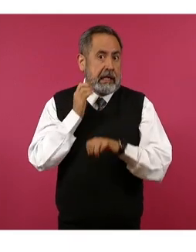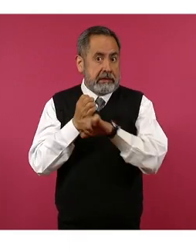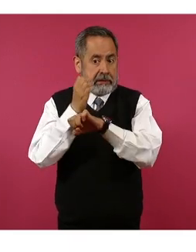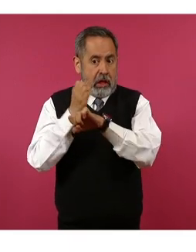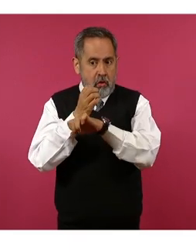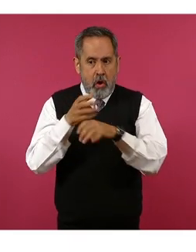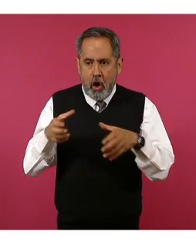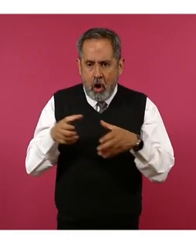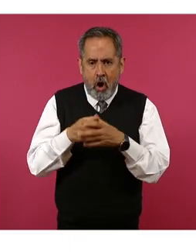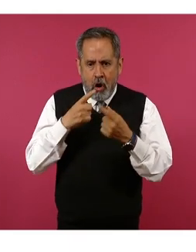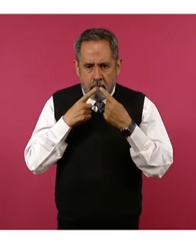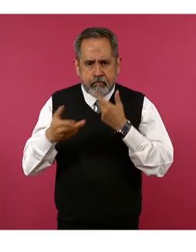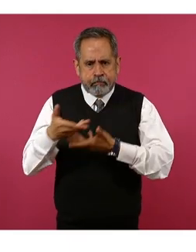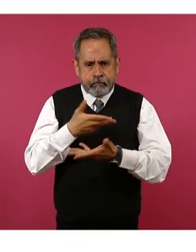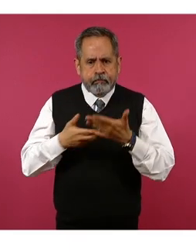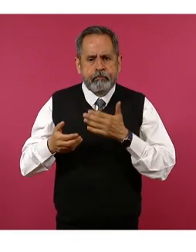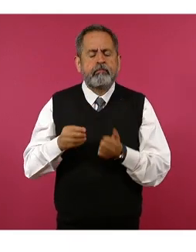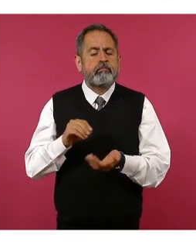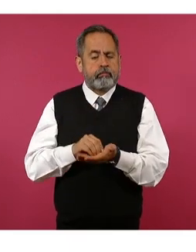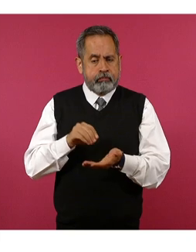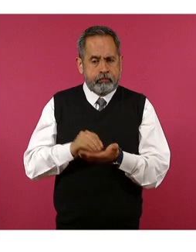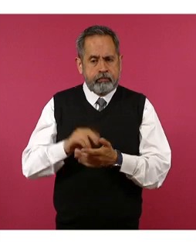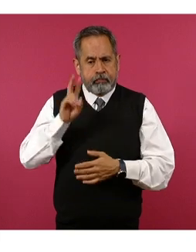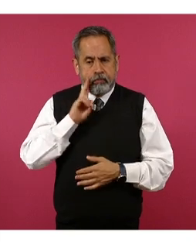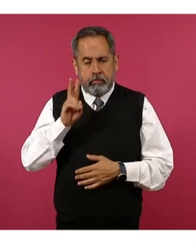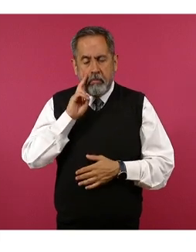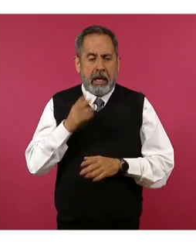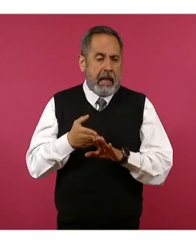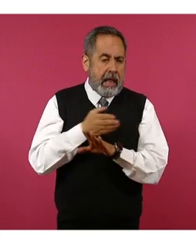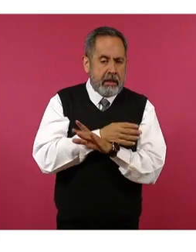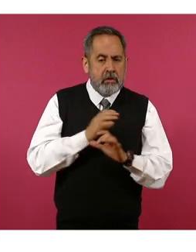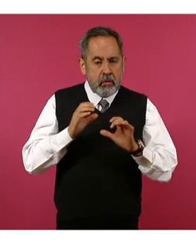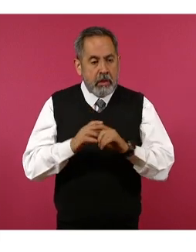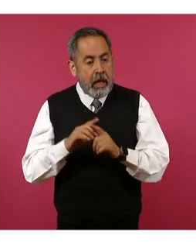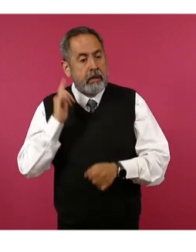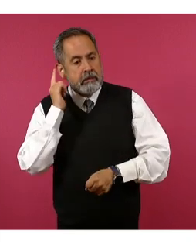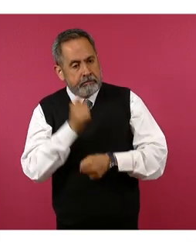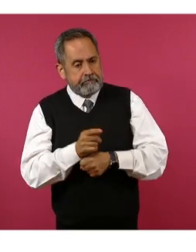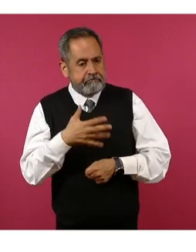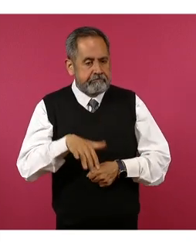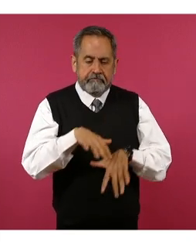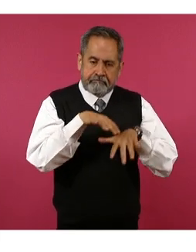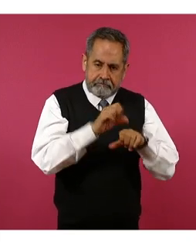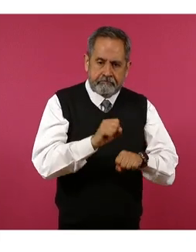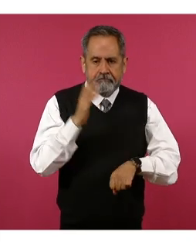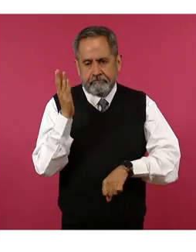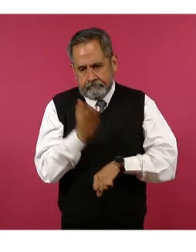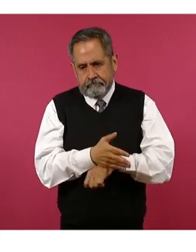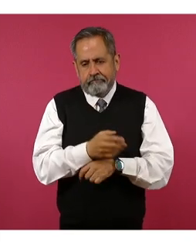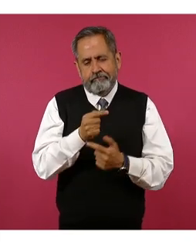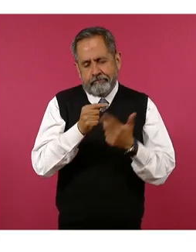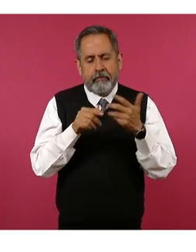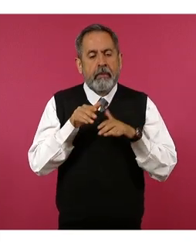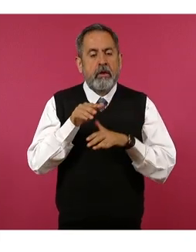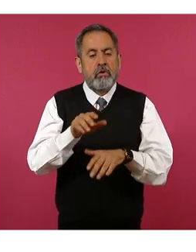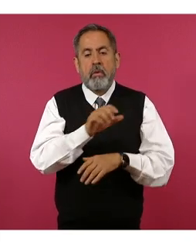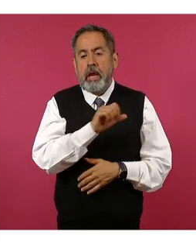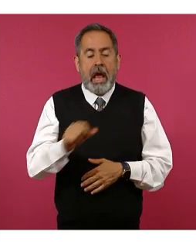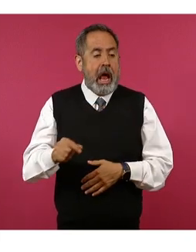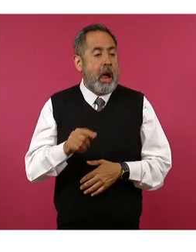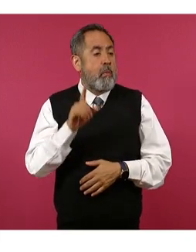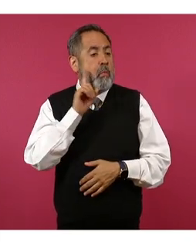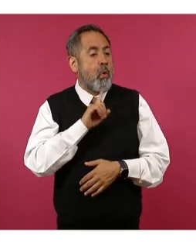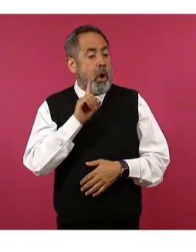para las acciones de prevención, persecución y sanción de este tipo de